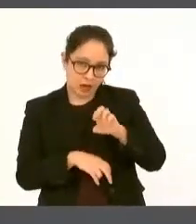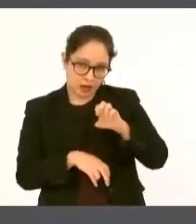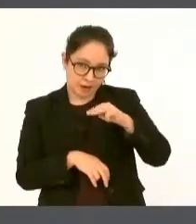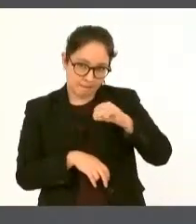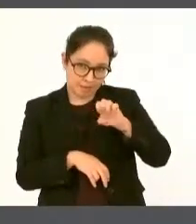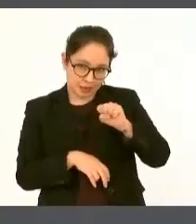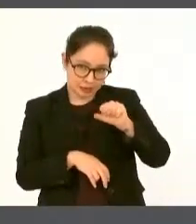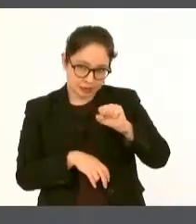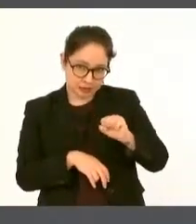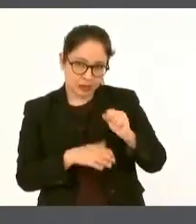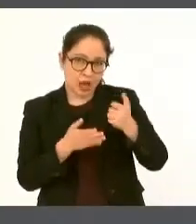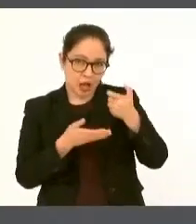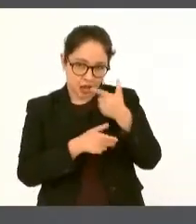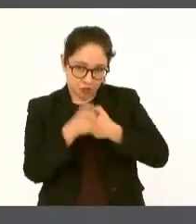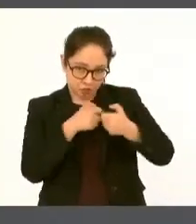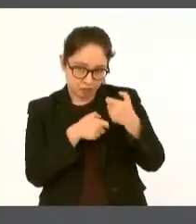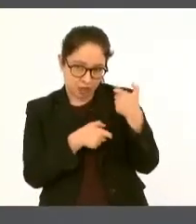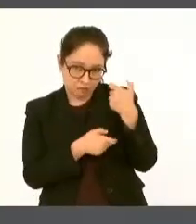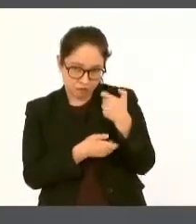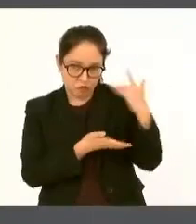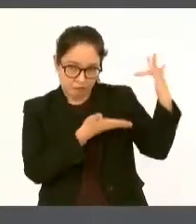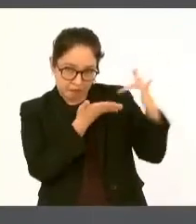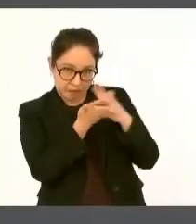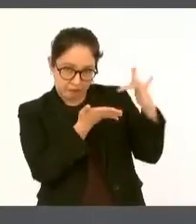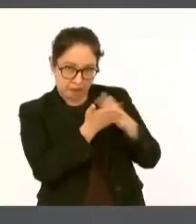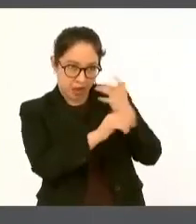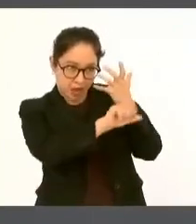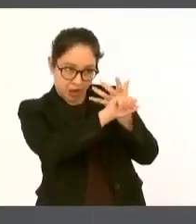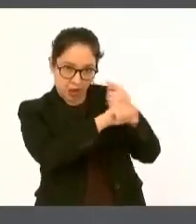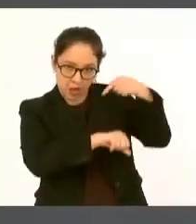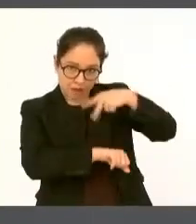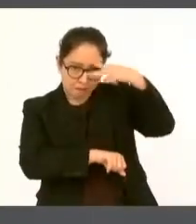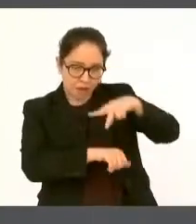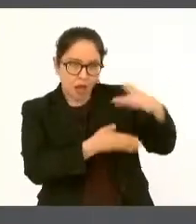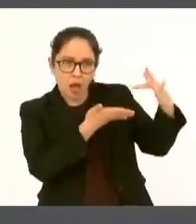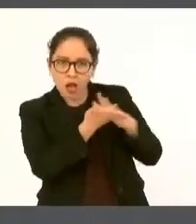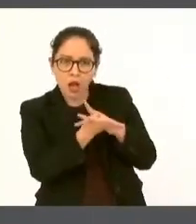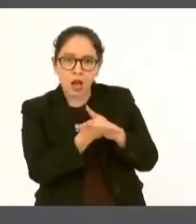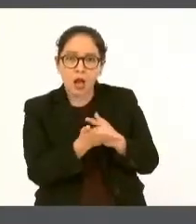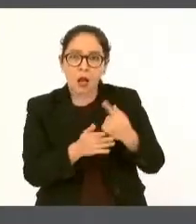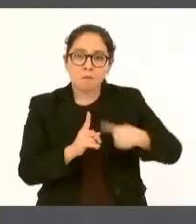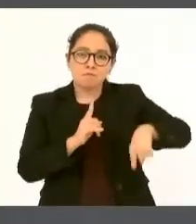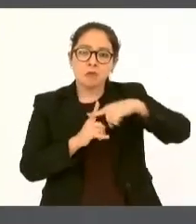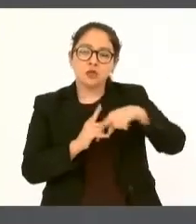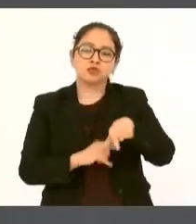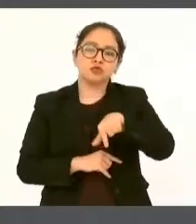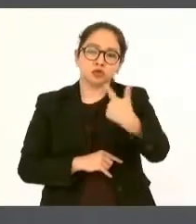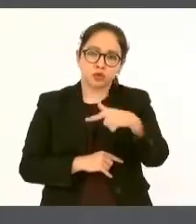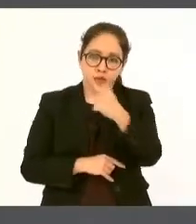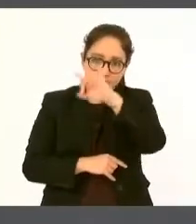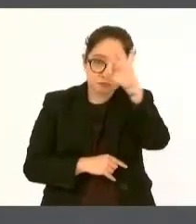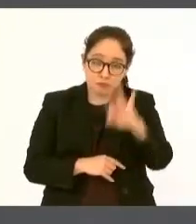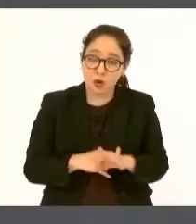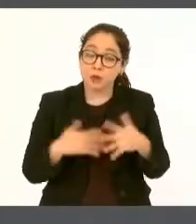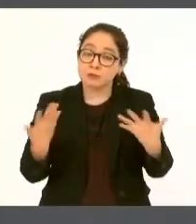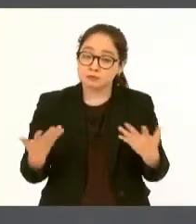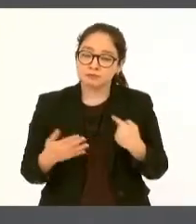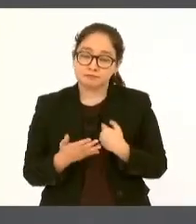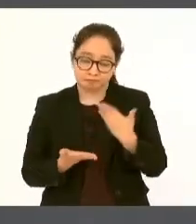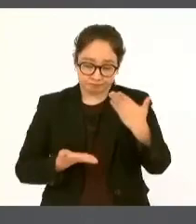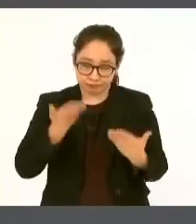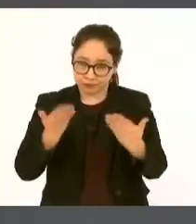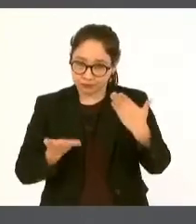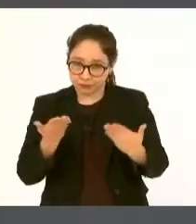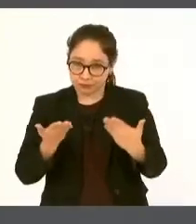nuestros paisanos a sus familiares en México del 12% en comparación